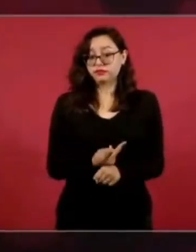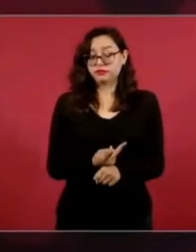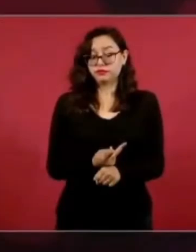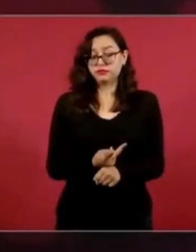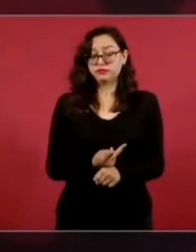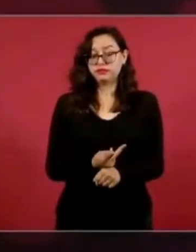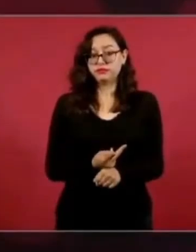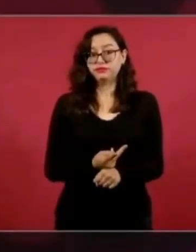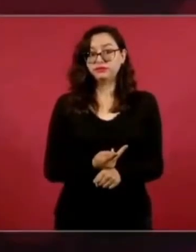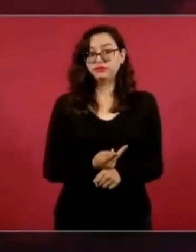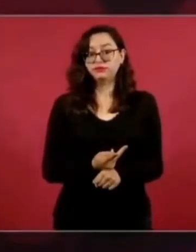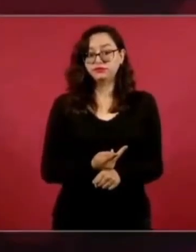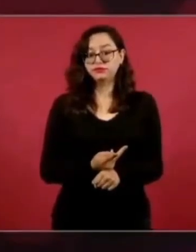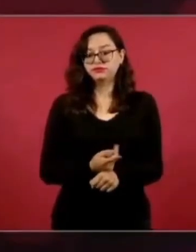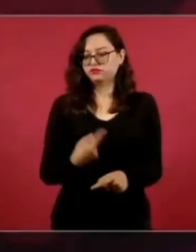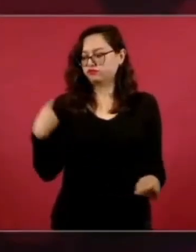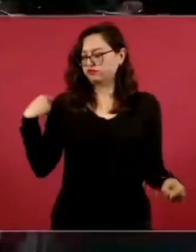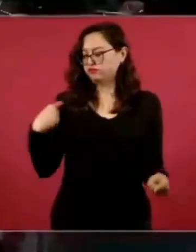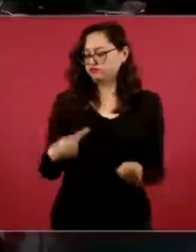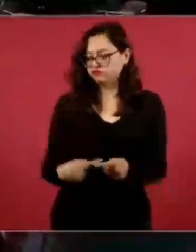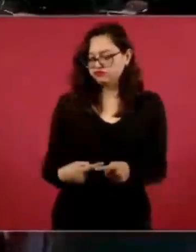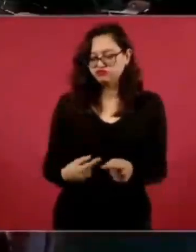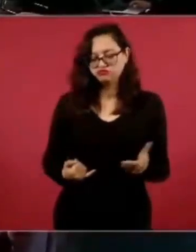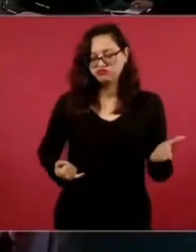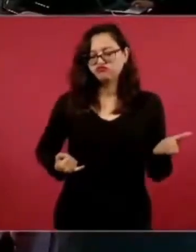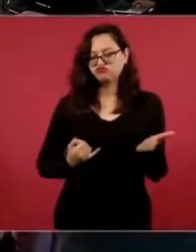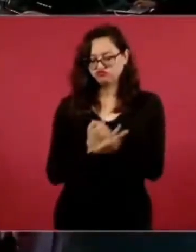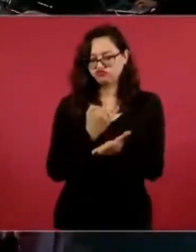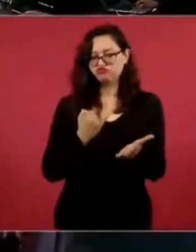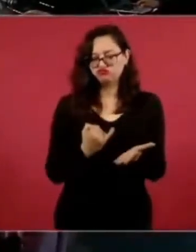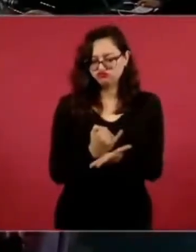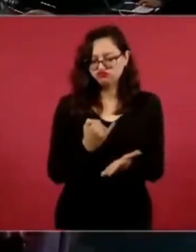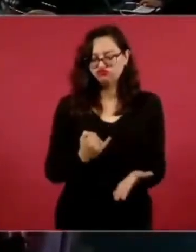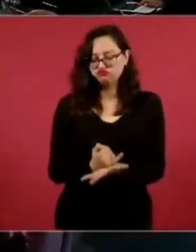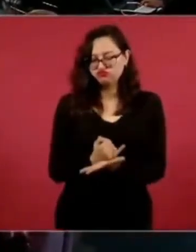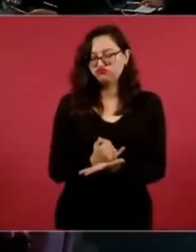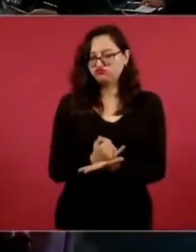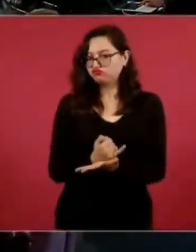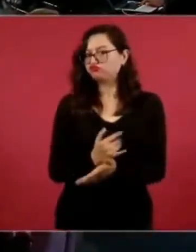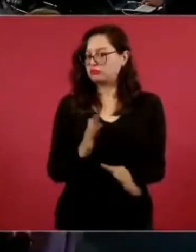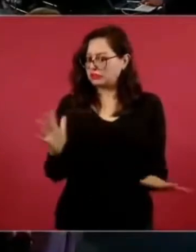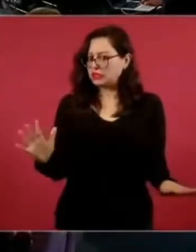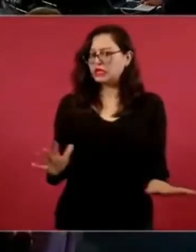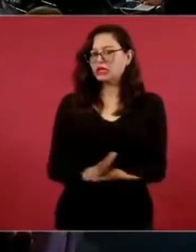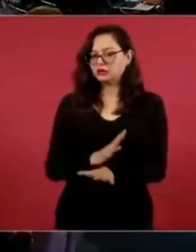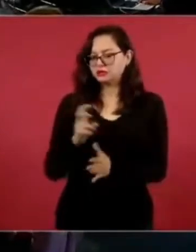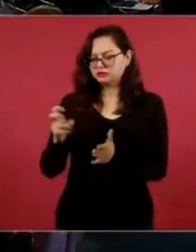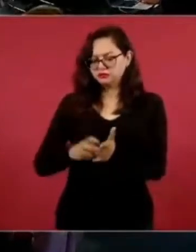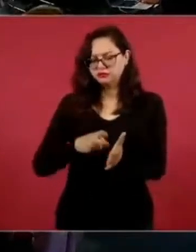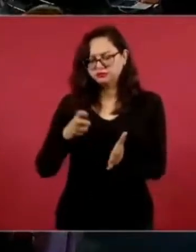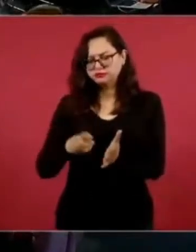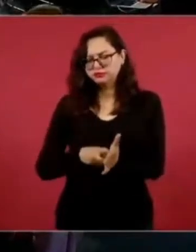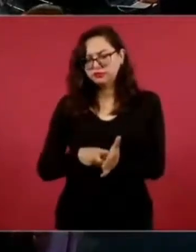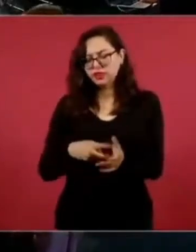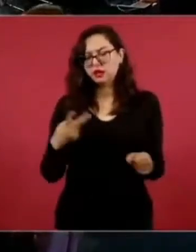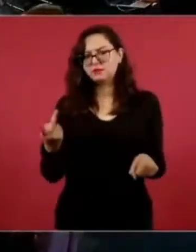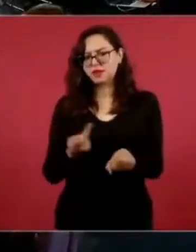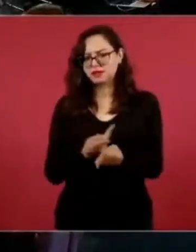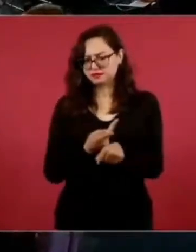Se descubrió que en farmacias se vendían sustancias